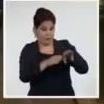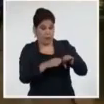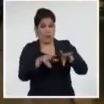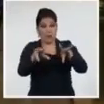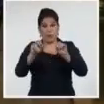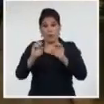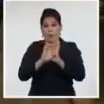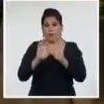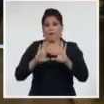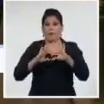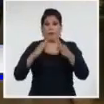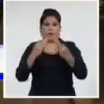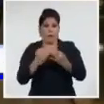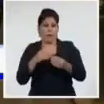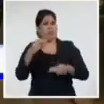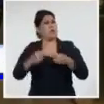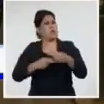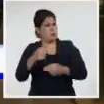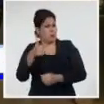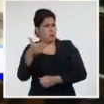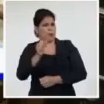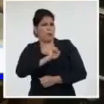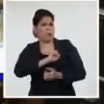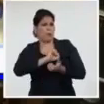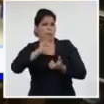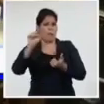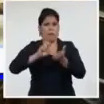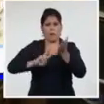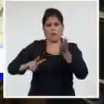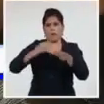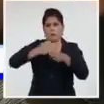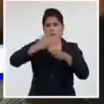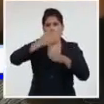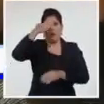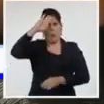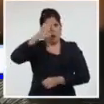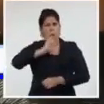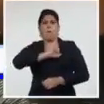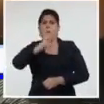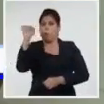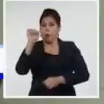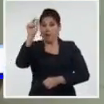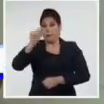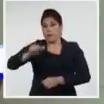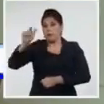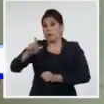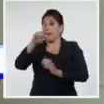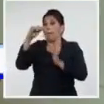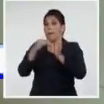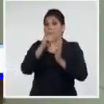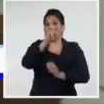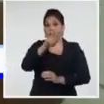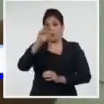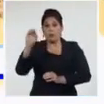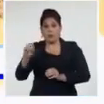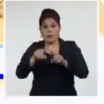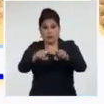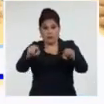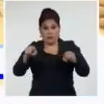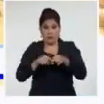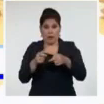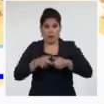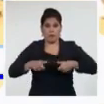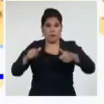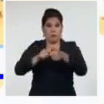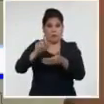nuevo Código de las Familias se realizó con éxito en la provincia de Santiago de Cuba. Electores de las 1.209 circuncriciones en el